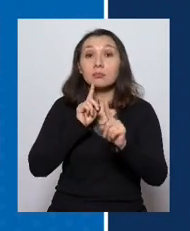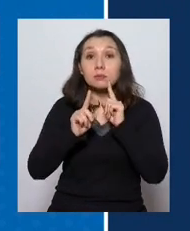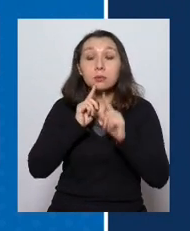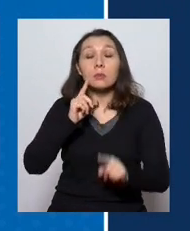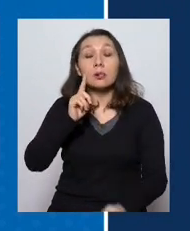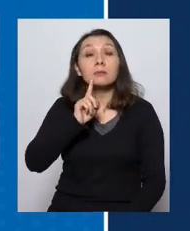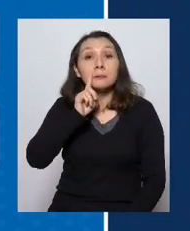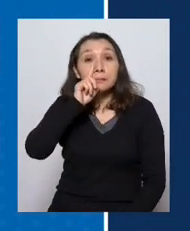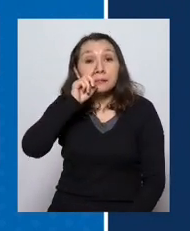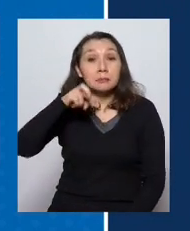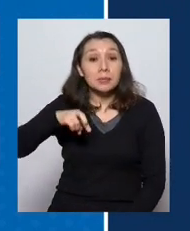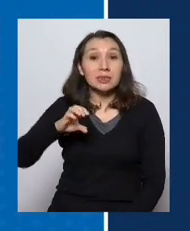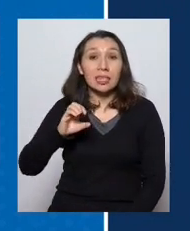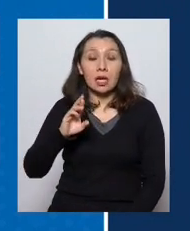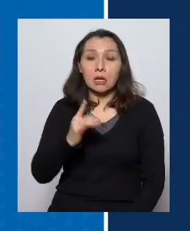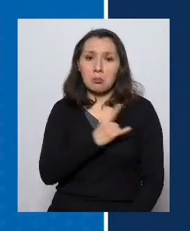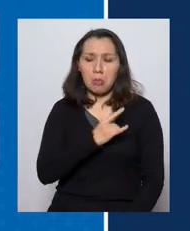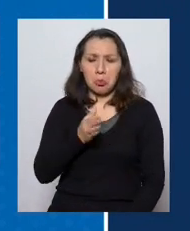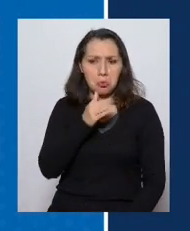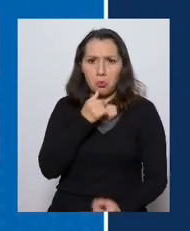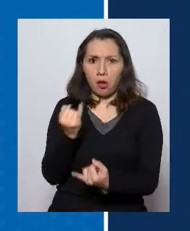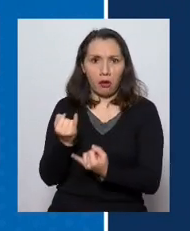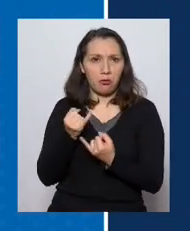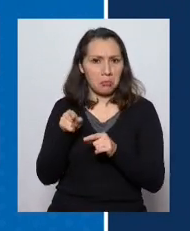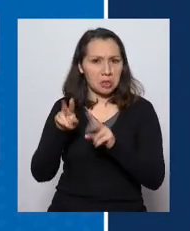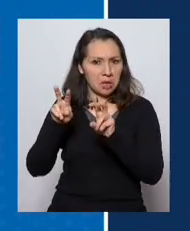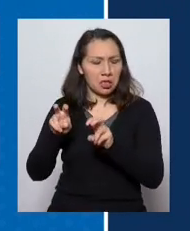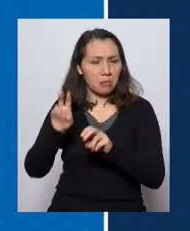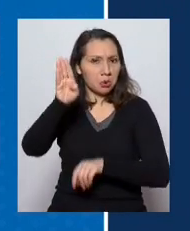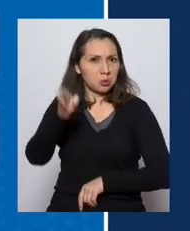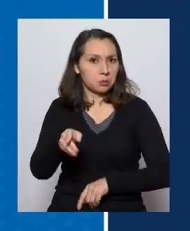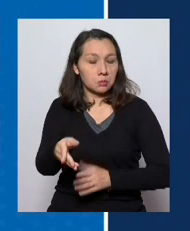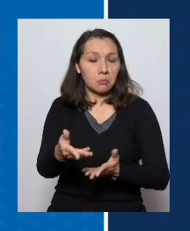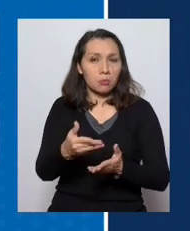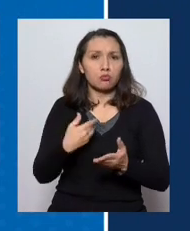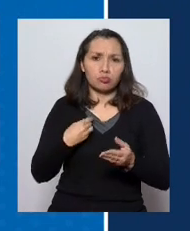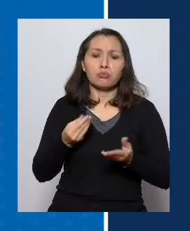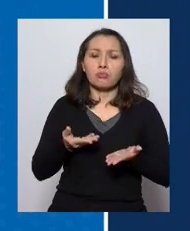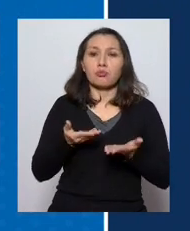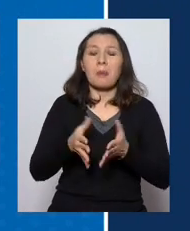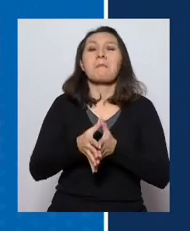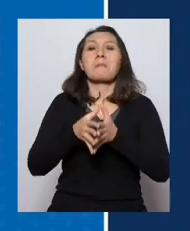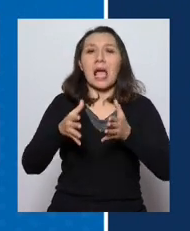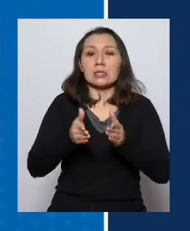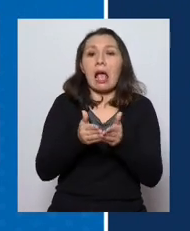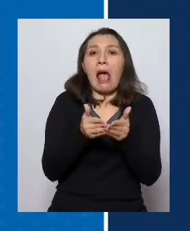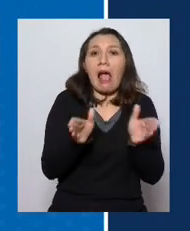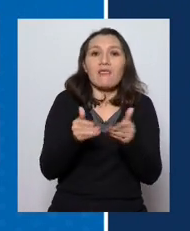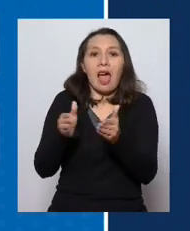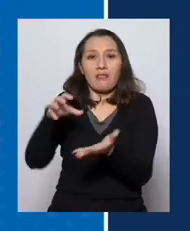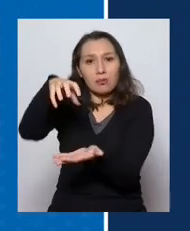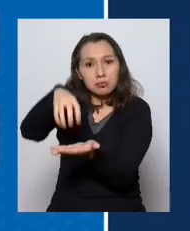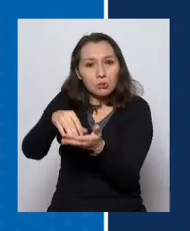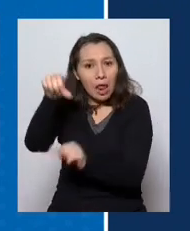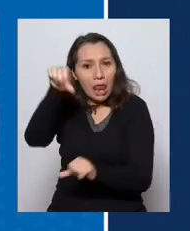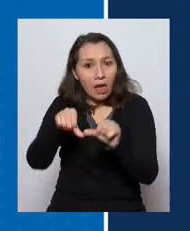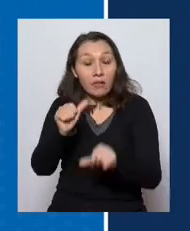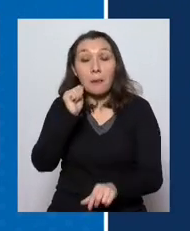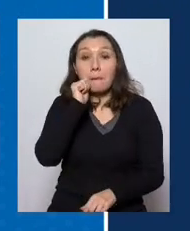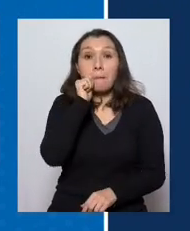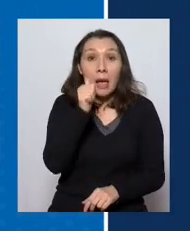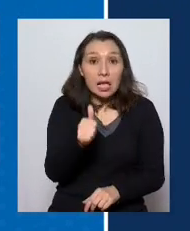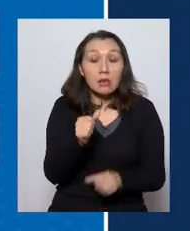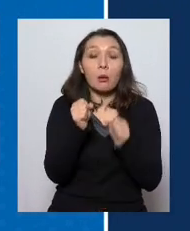de PCR en la comuna de Maipú no tengo información en cuanto a eso nosotros hemos habilitado más laboratorios el día de